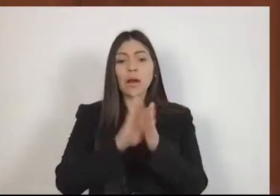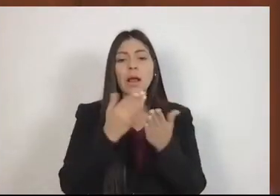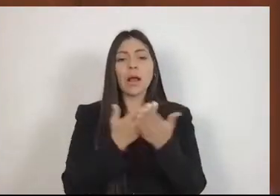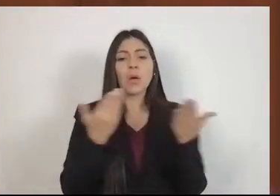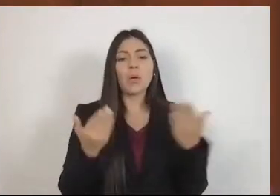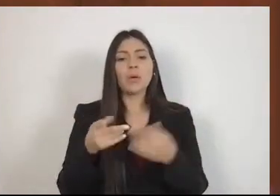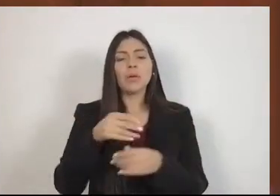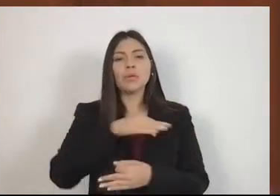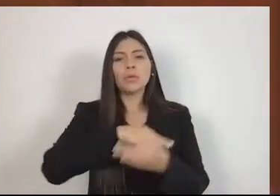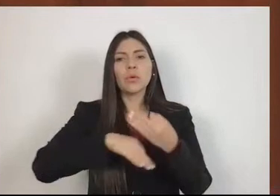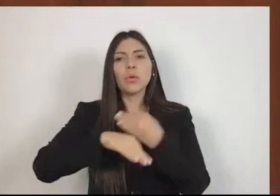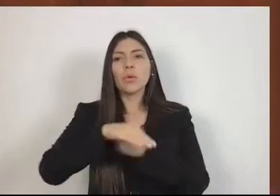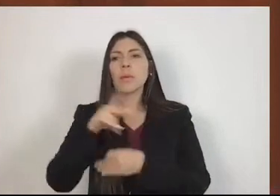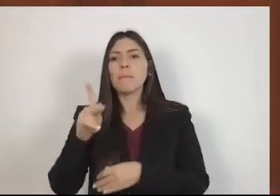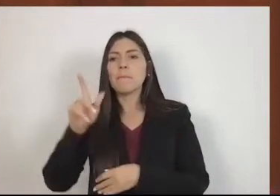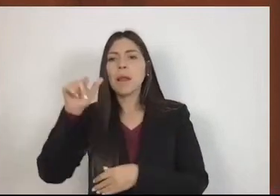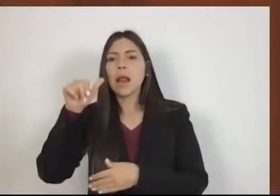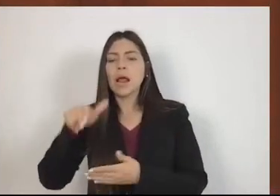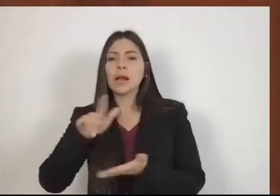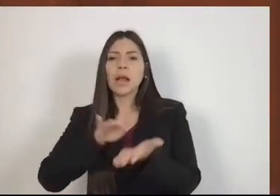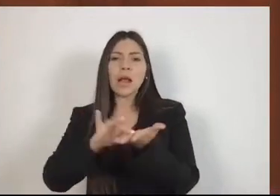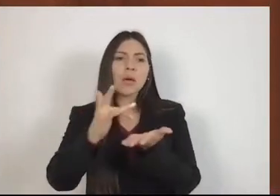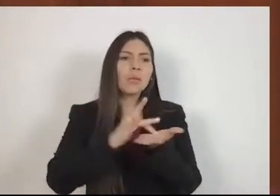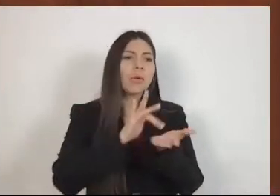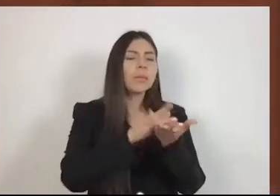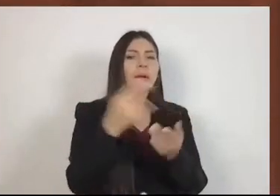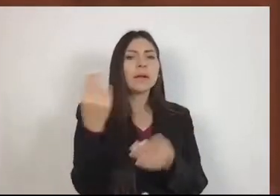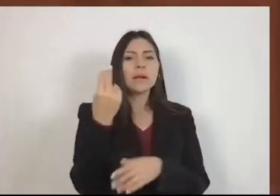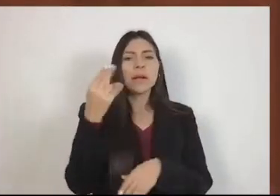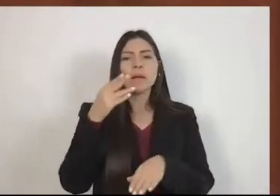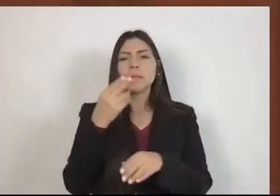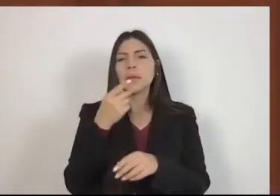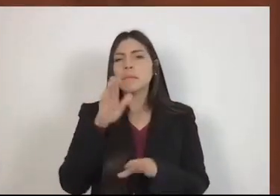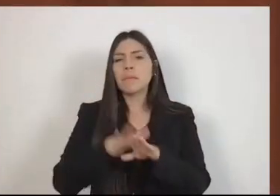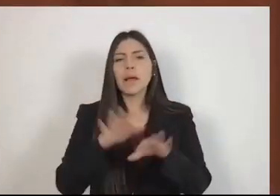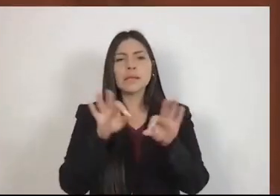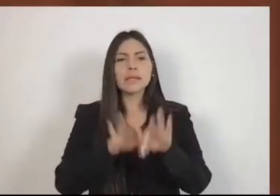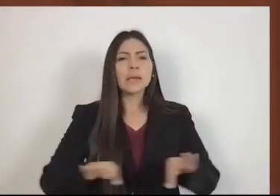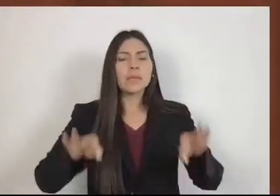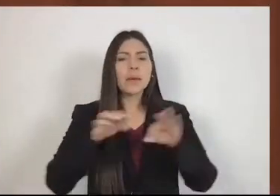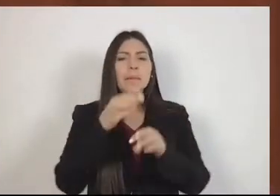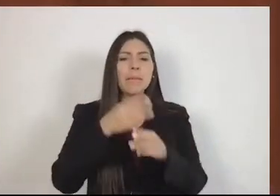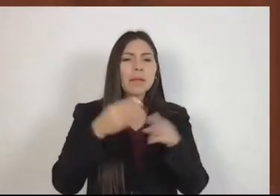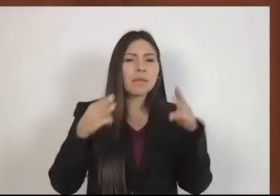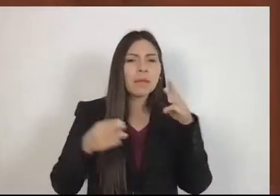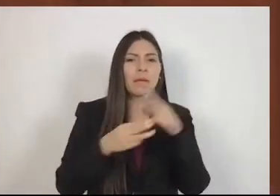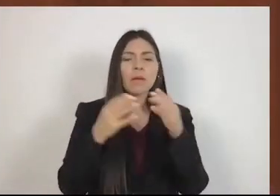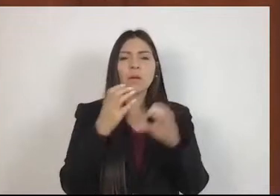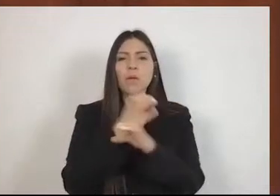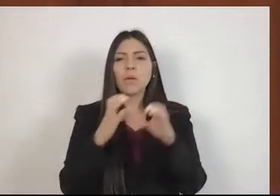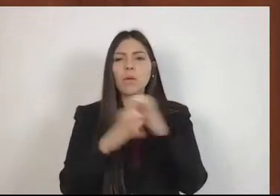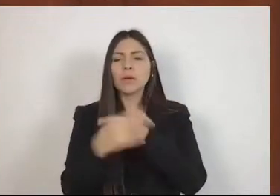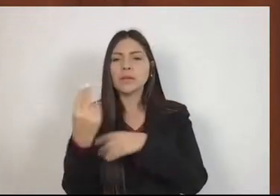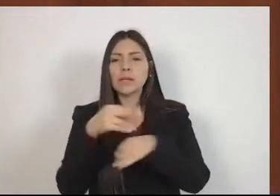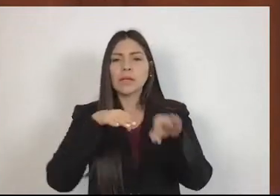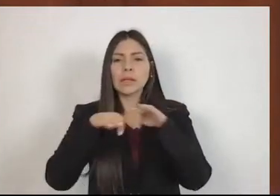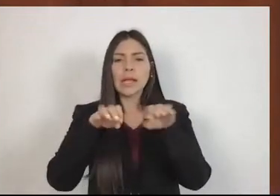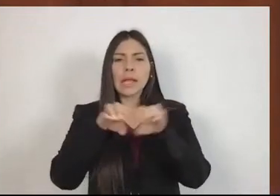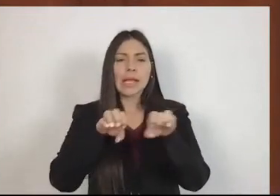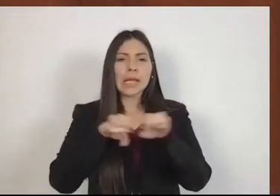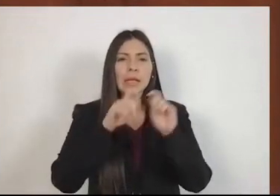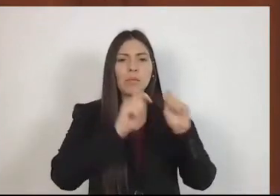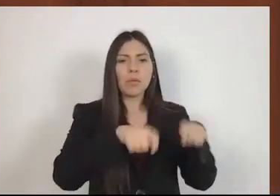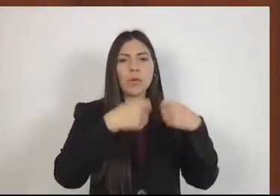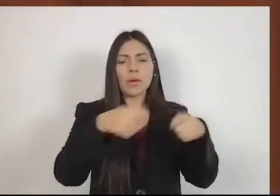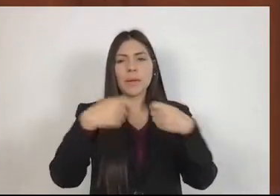apoyos que considera la entrega de insumos básicos y equipamiento. Adicionalmente, se brinda a los productores